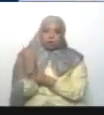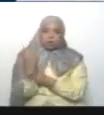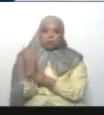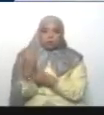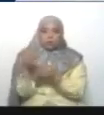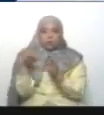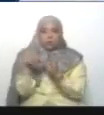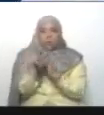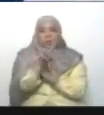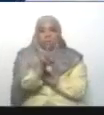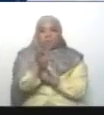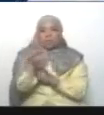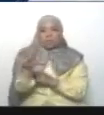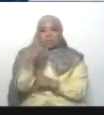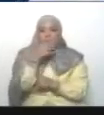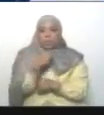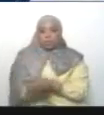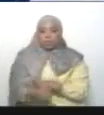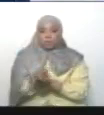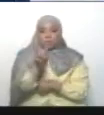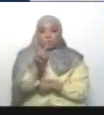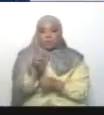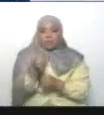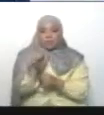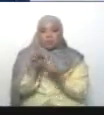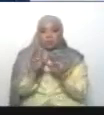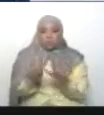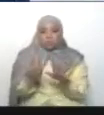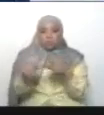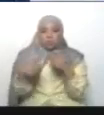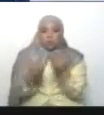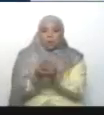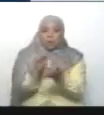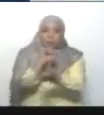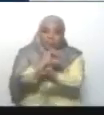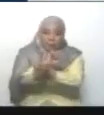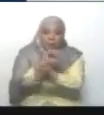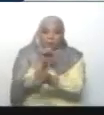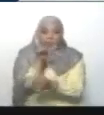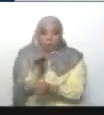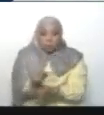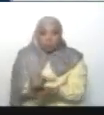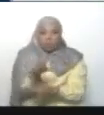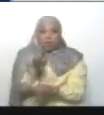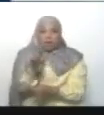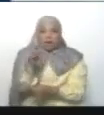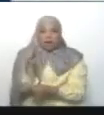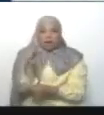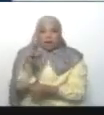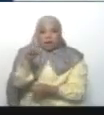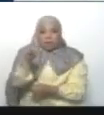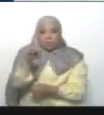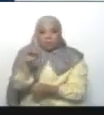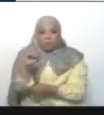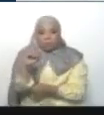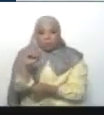Fugado un 25 de diciembre del año 19 de la cárcel de Ramo Verde. ¿Tú sabes por qué estaba preso?